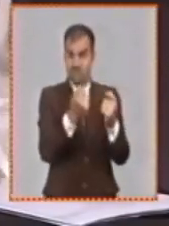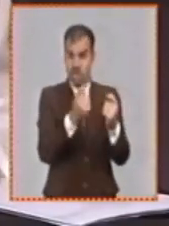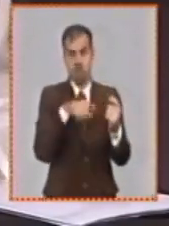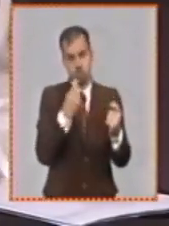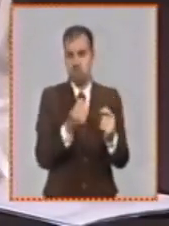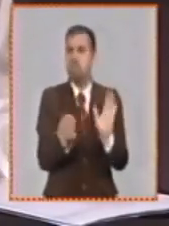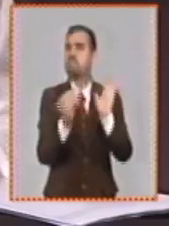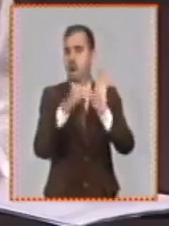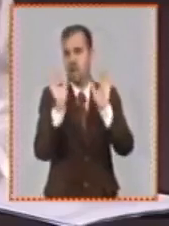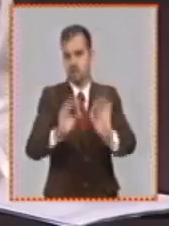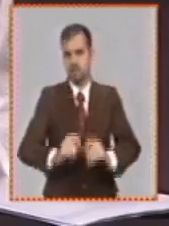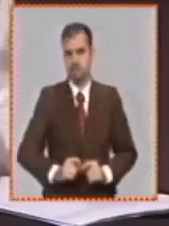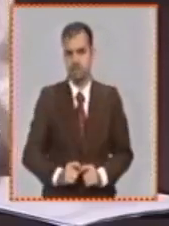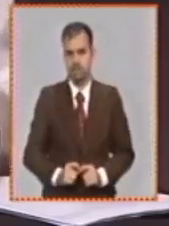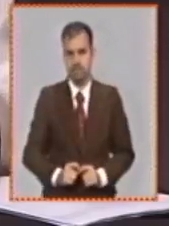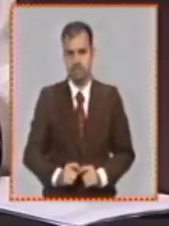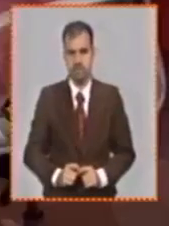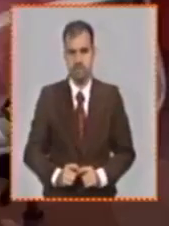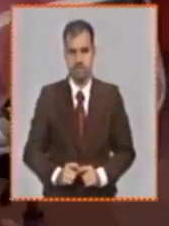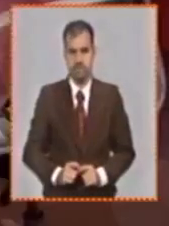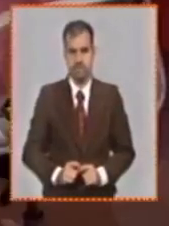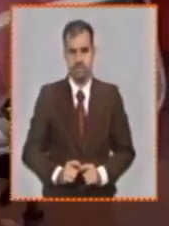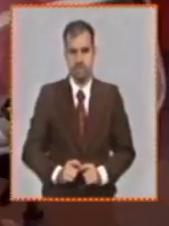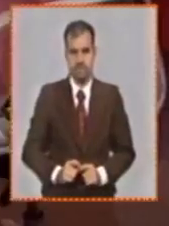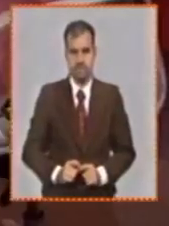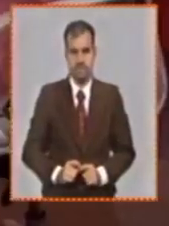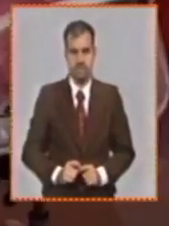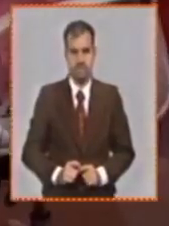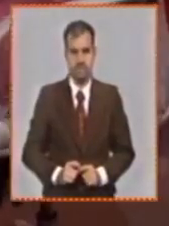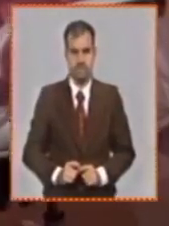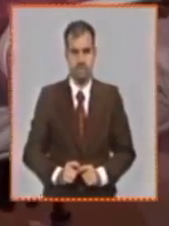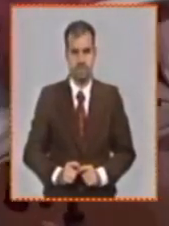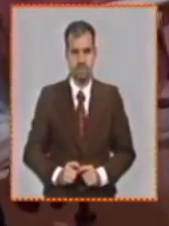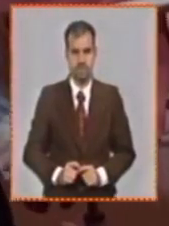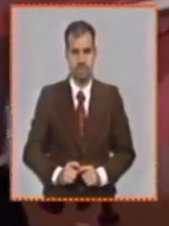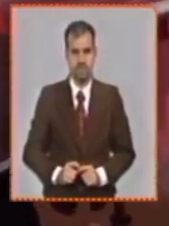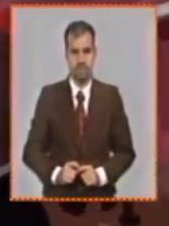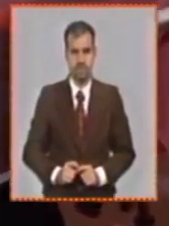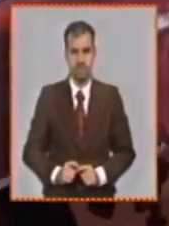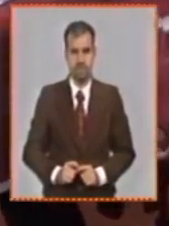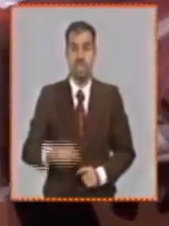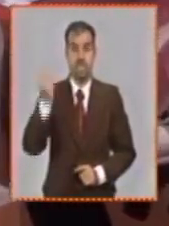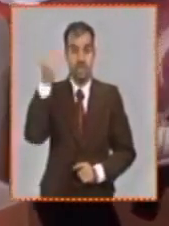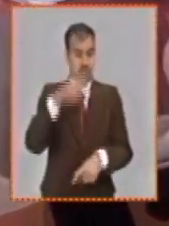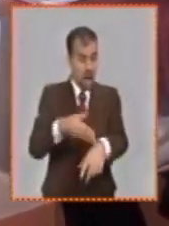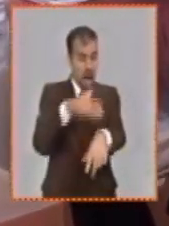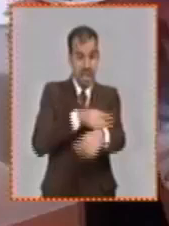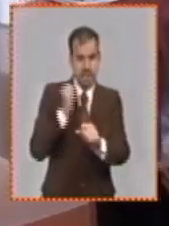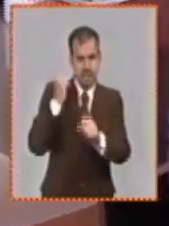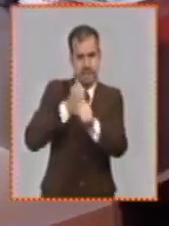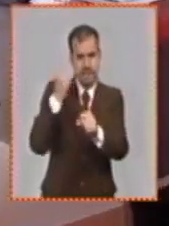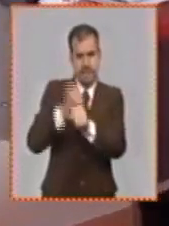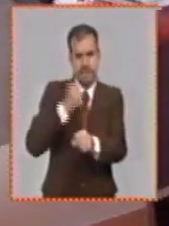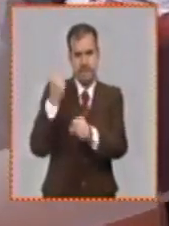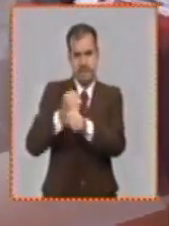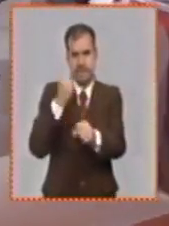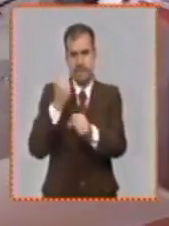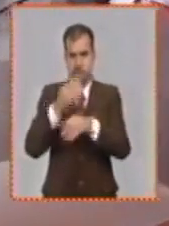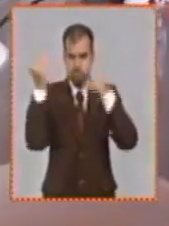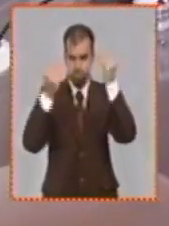algunos ejemplos ya los ponía la ministra por el trabajo previo detallado que